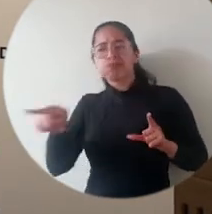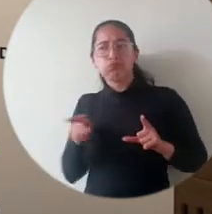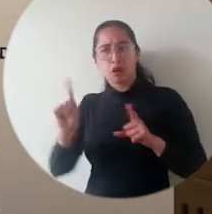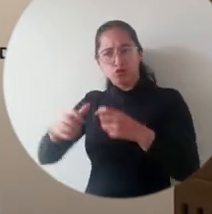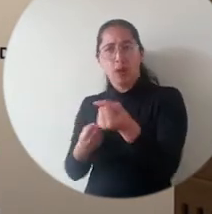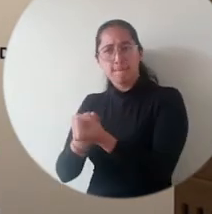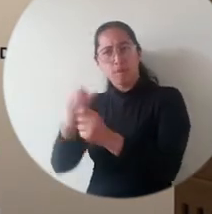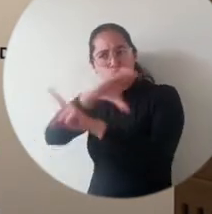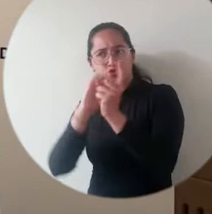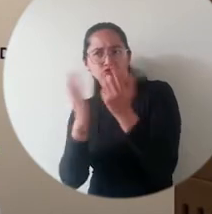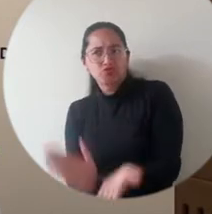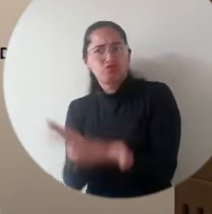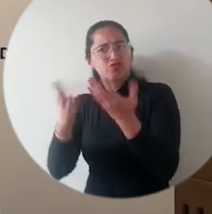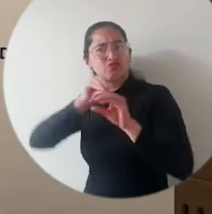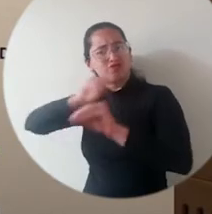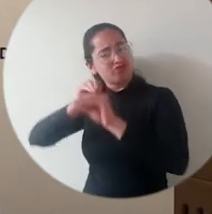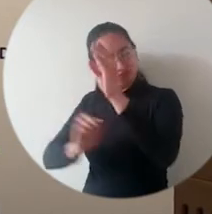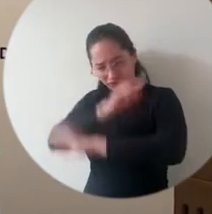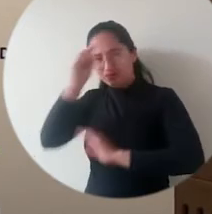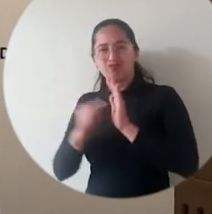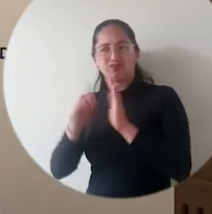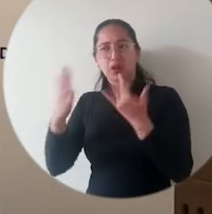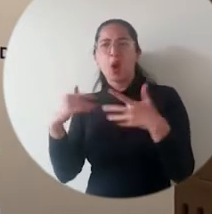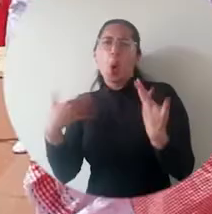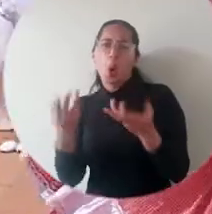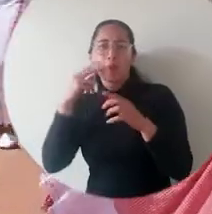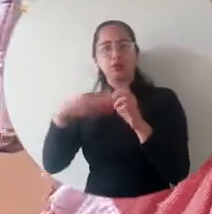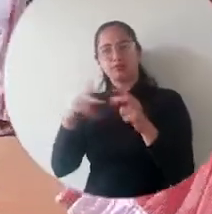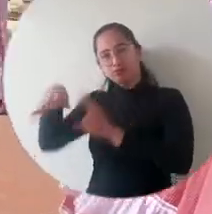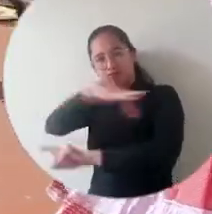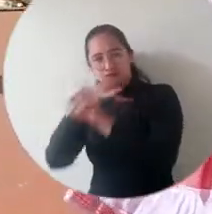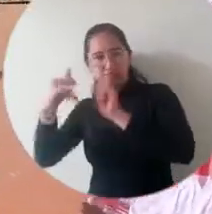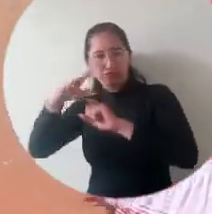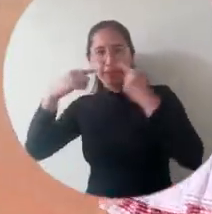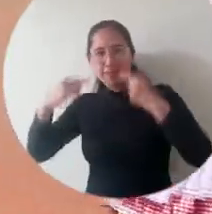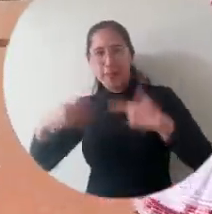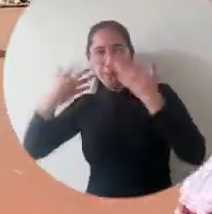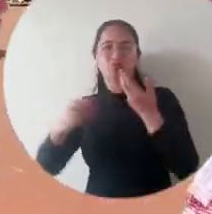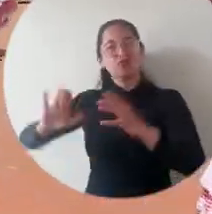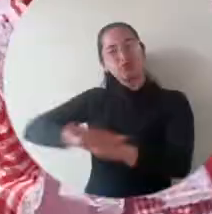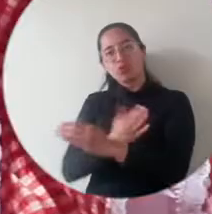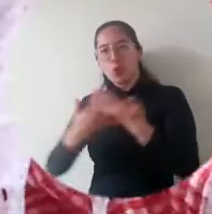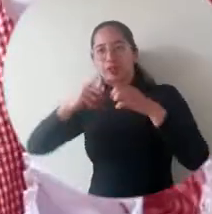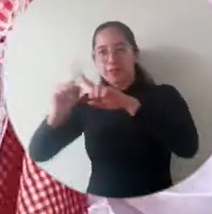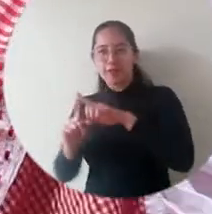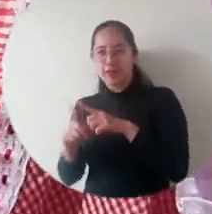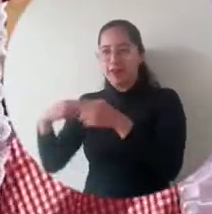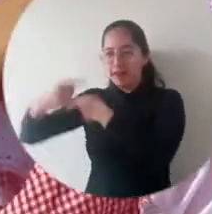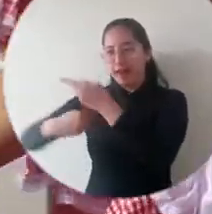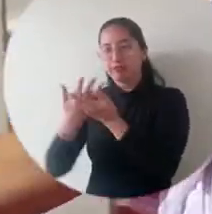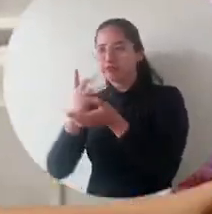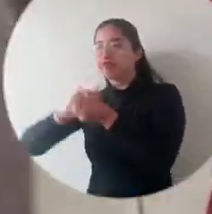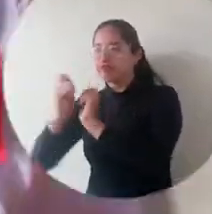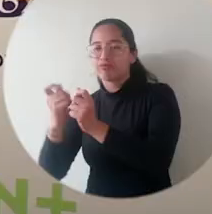contribuye mucho esto de lo cultural a esa formación integral desde el folclor para muchos de los diferentes actores